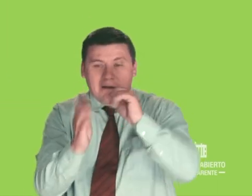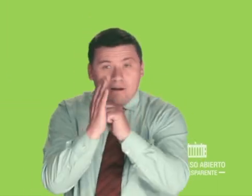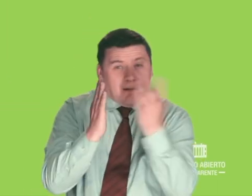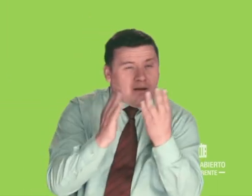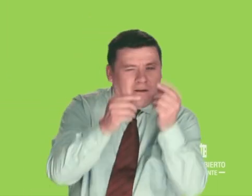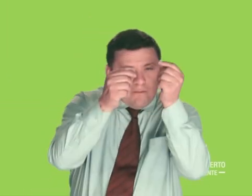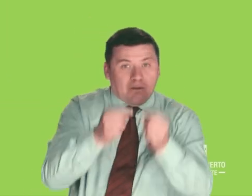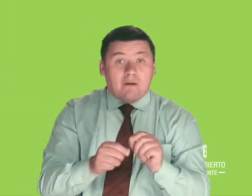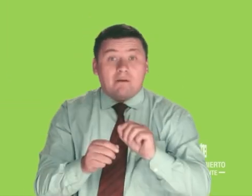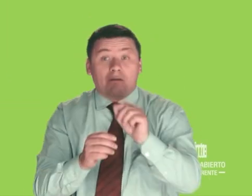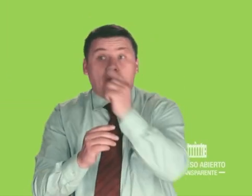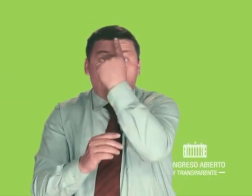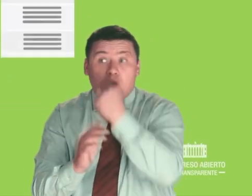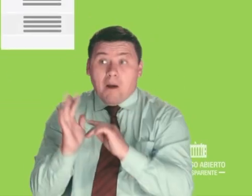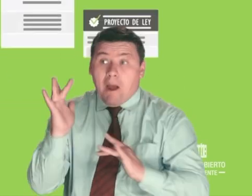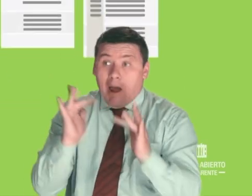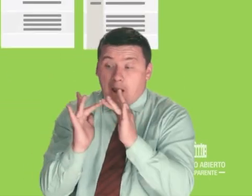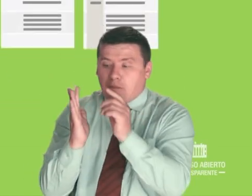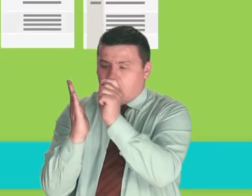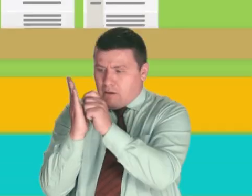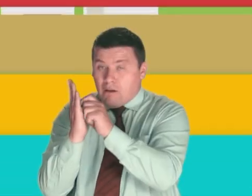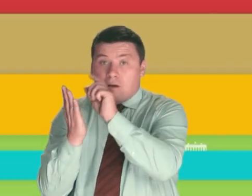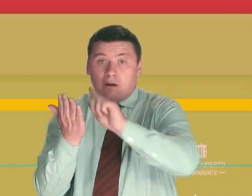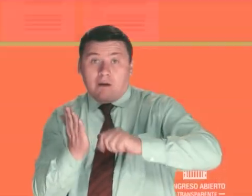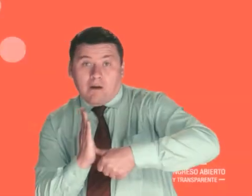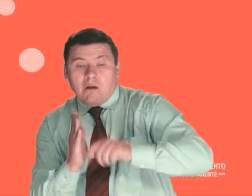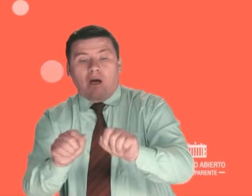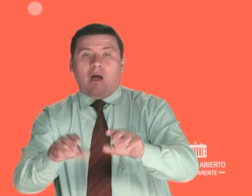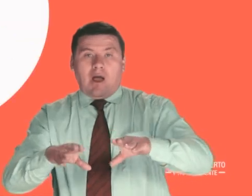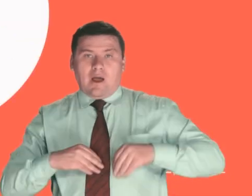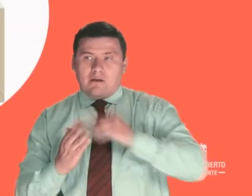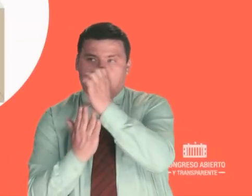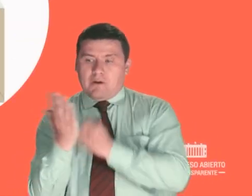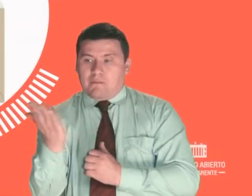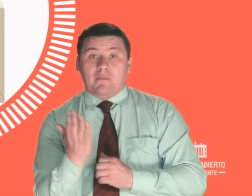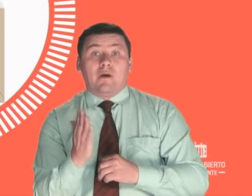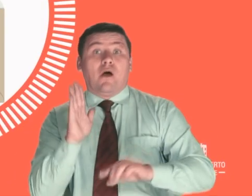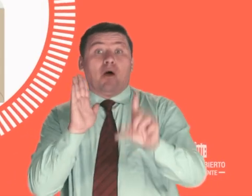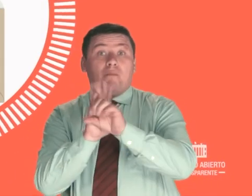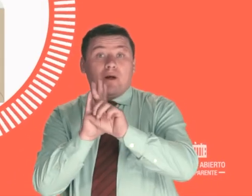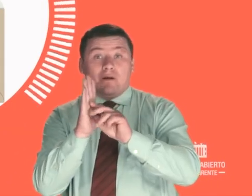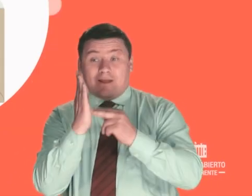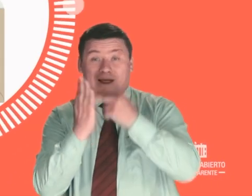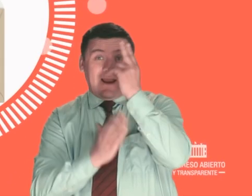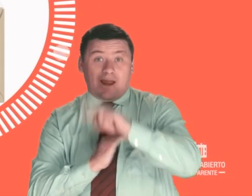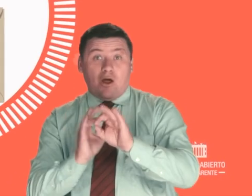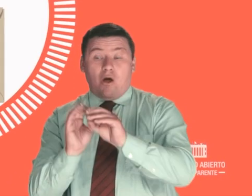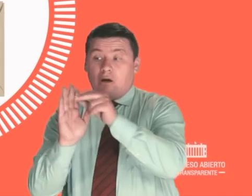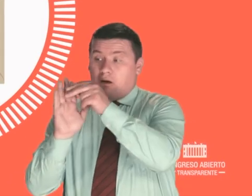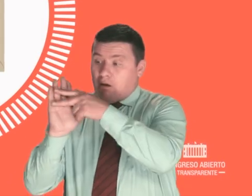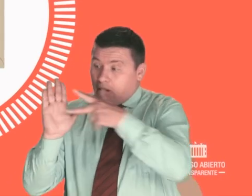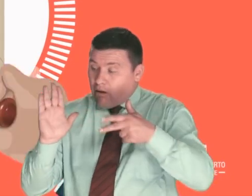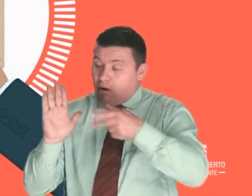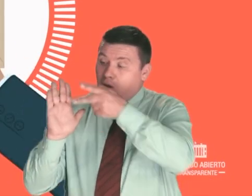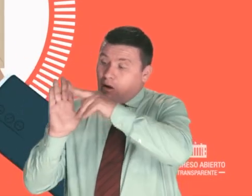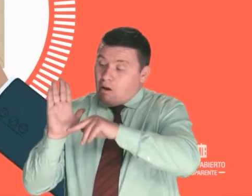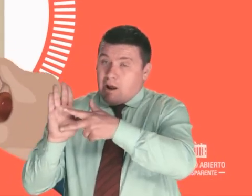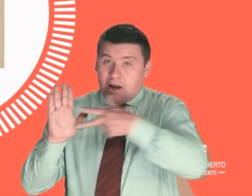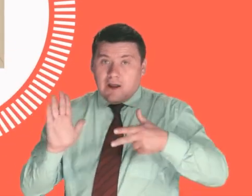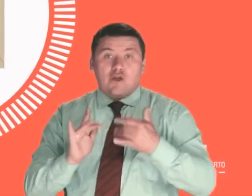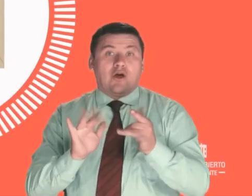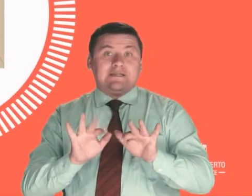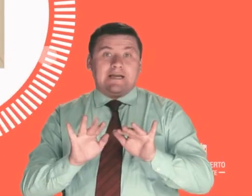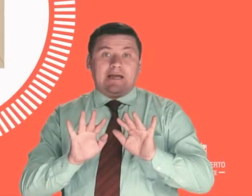requisitos, la Registraduría expedirá la certificación. Con esto, el proyecto de ley o de reforma a la Constitución podrá ser radicado en las